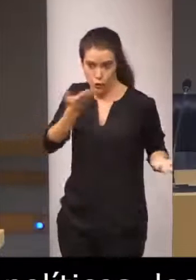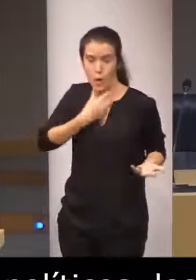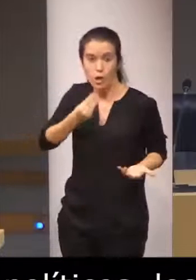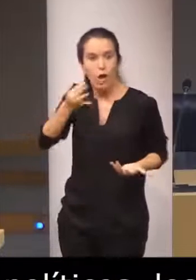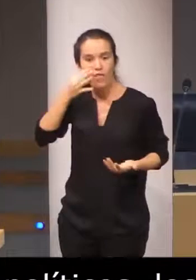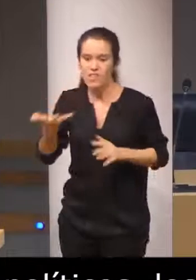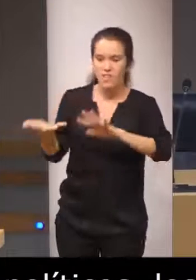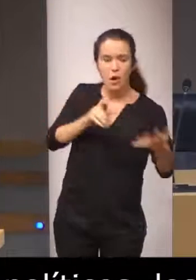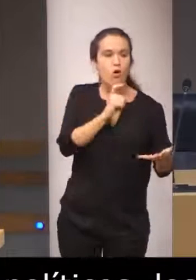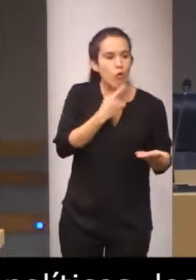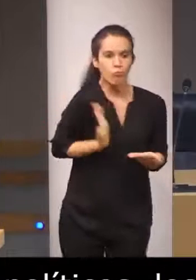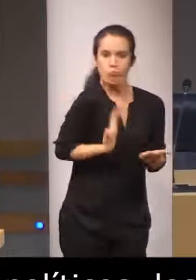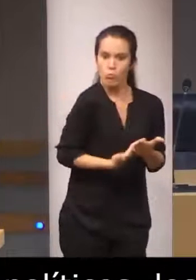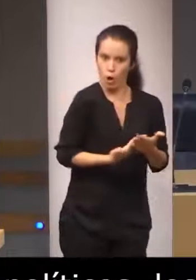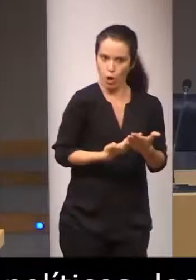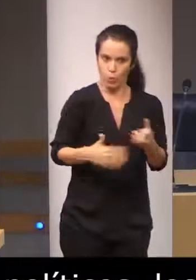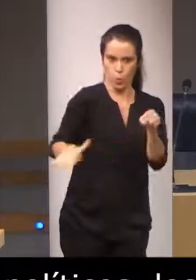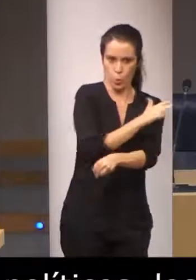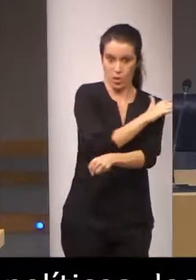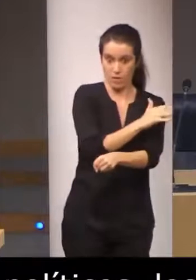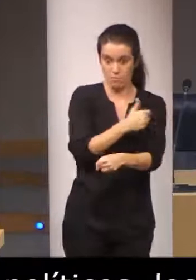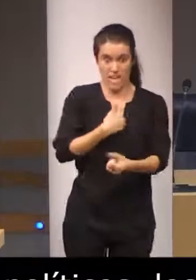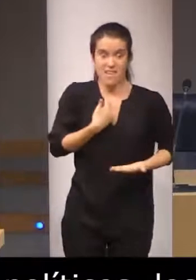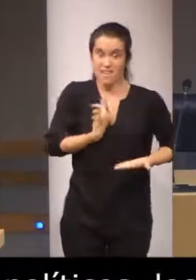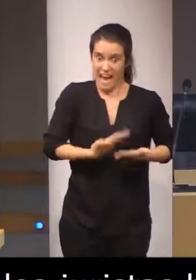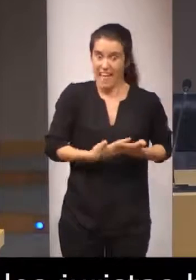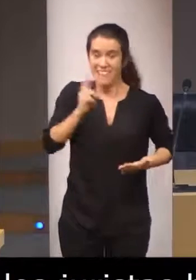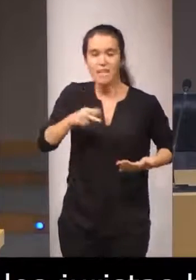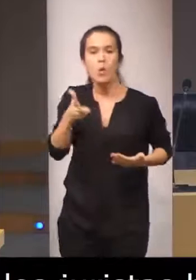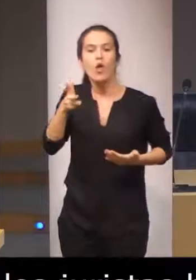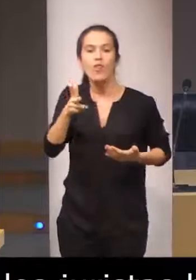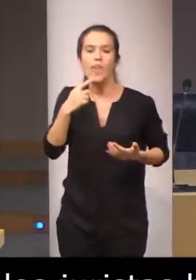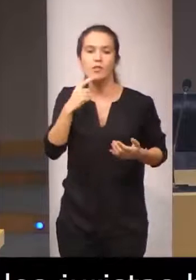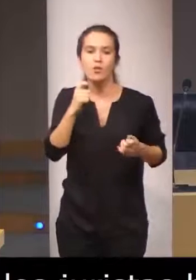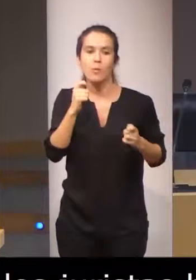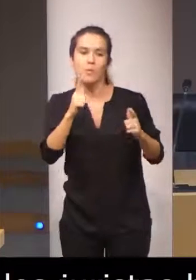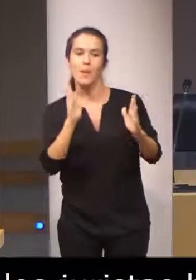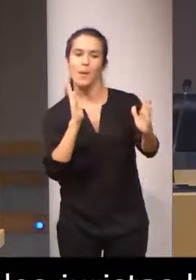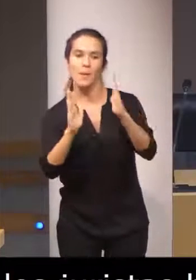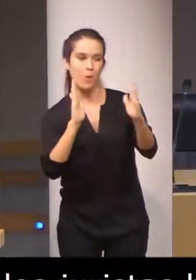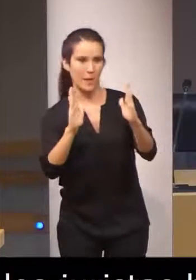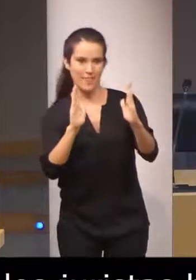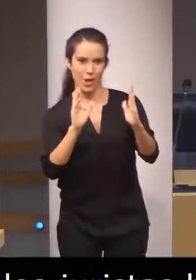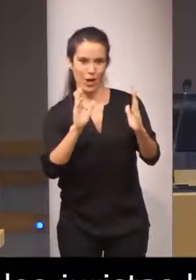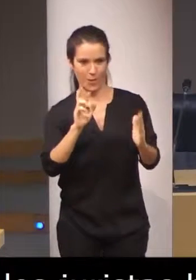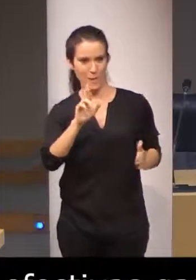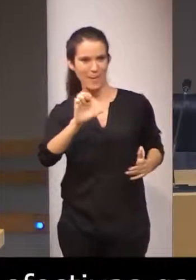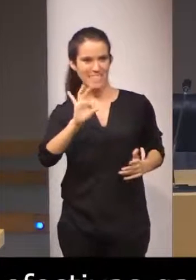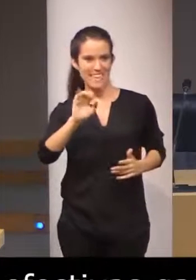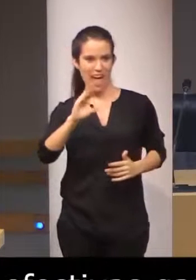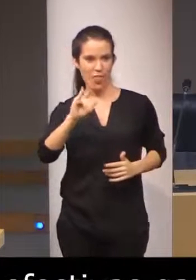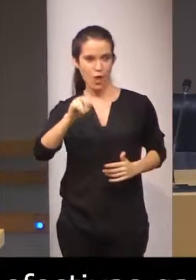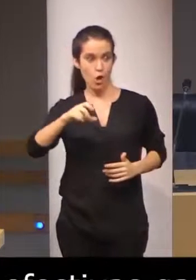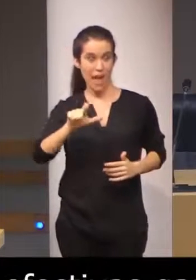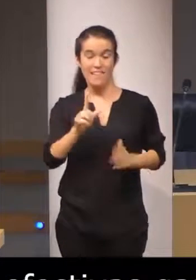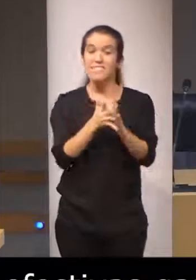garantías y la garantía como son derechos prestacionales exigen dinero por tanto el papel del